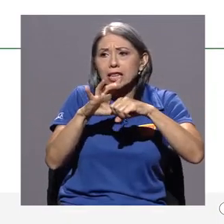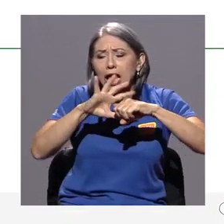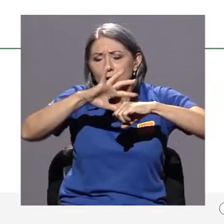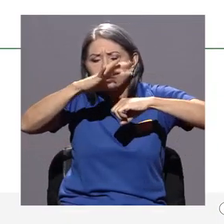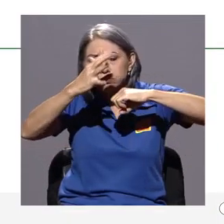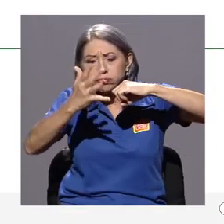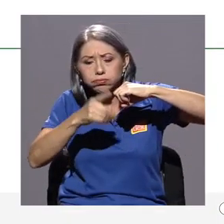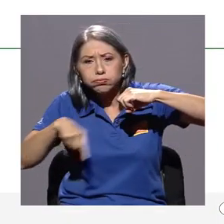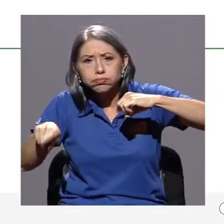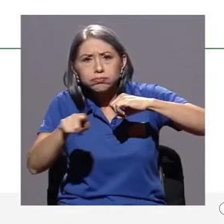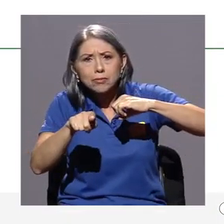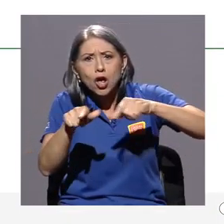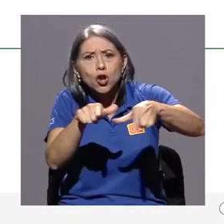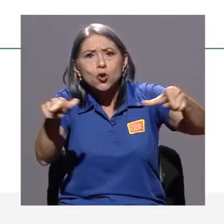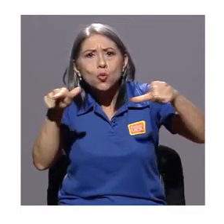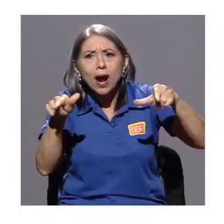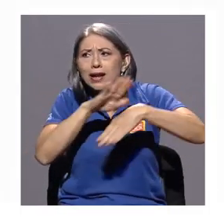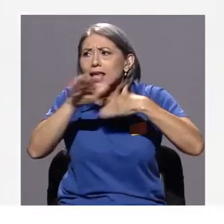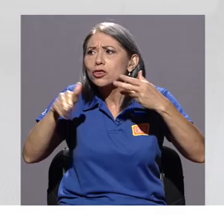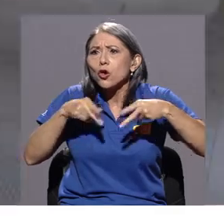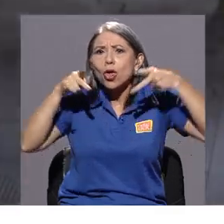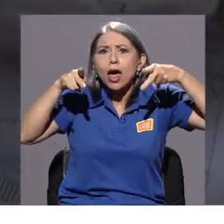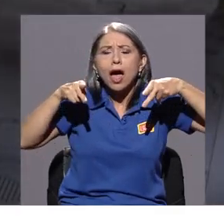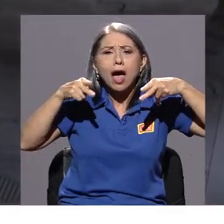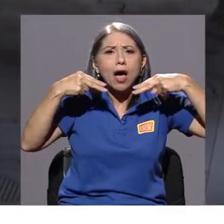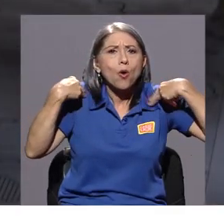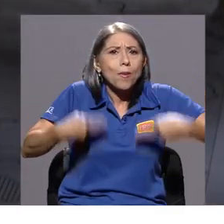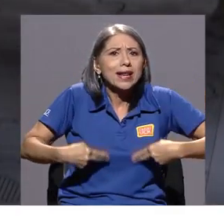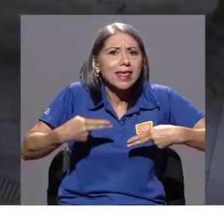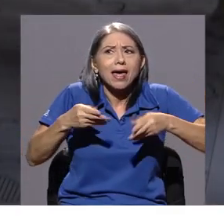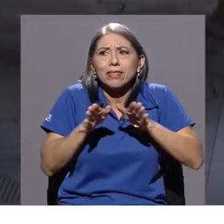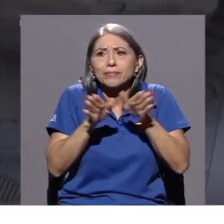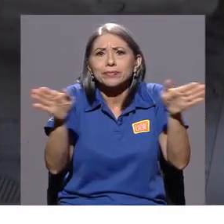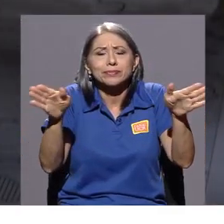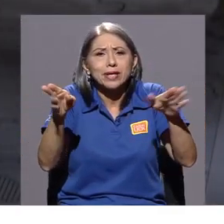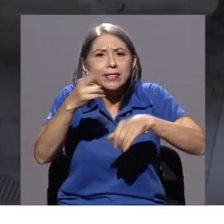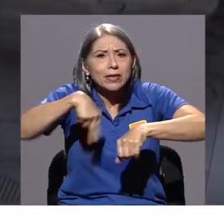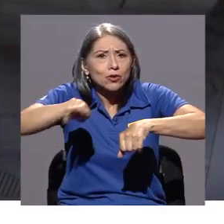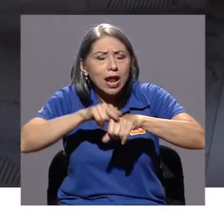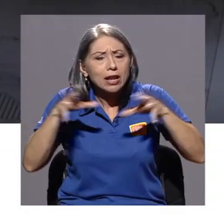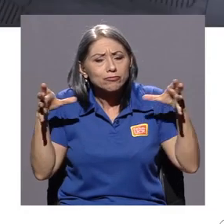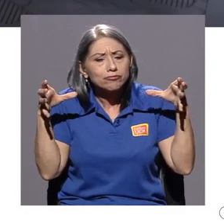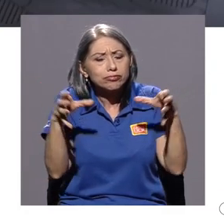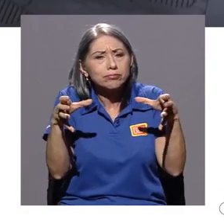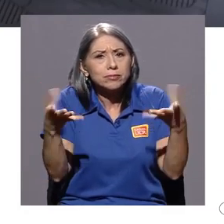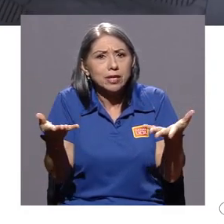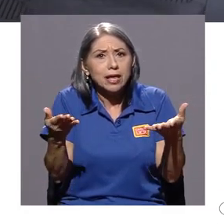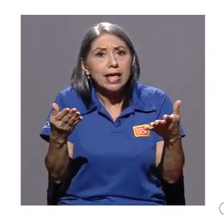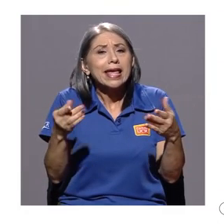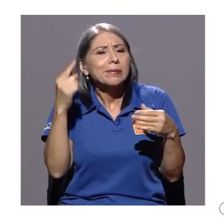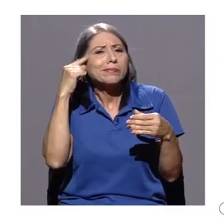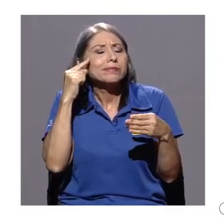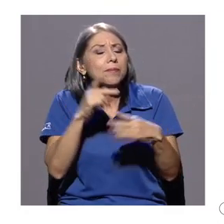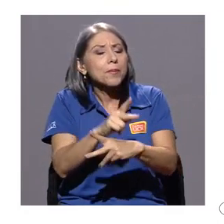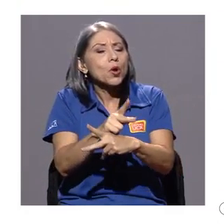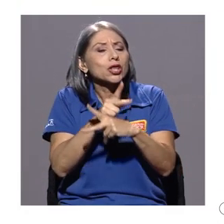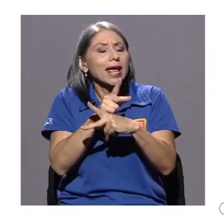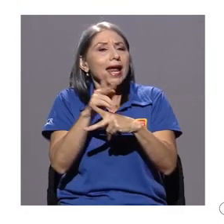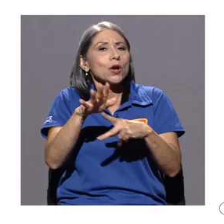como el hogar común de la humanidad y plantea la necesidad de protegerlo para mejorar los medios de vida de las personas,